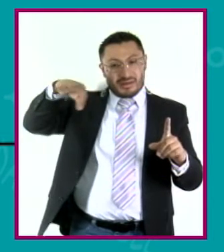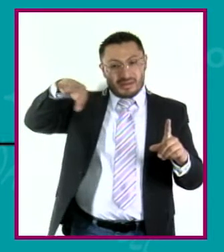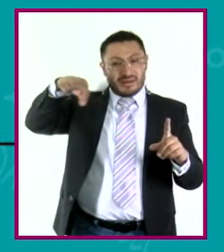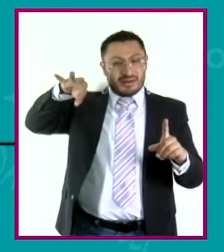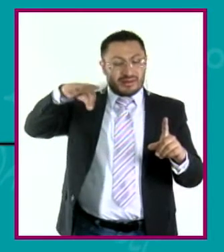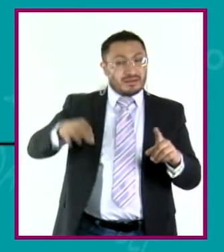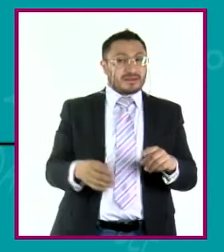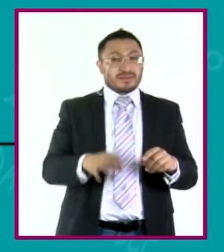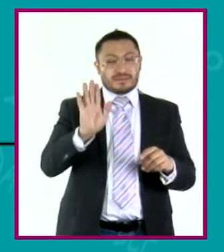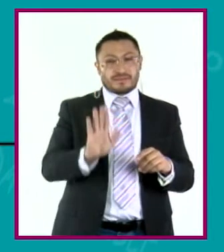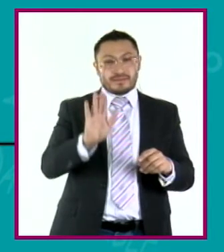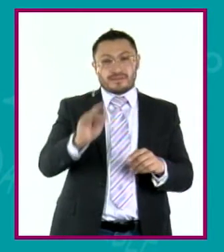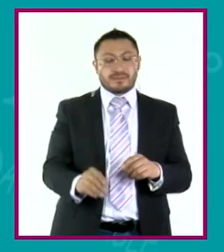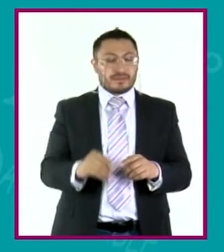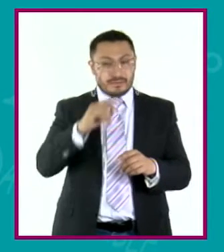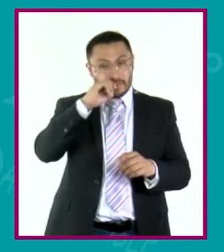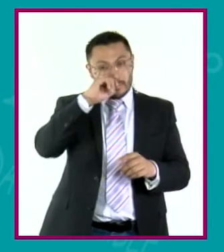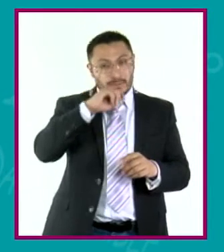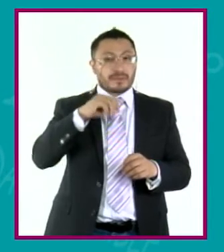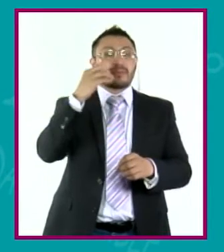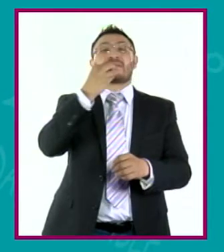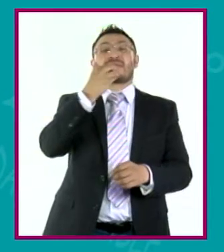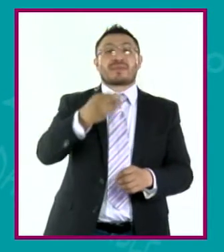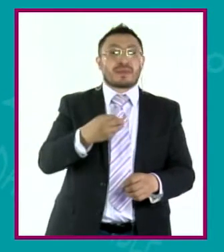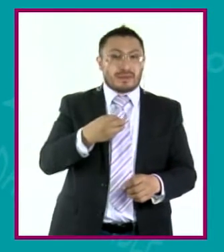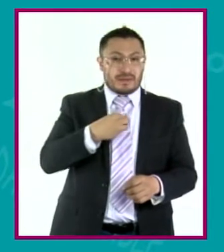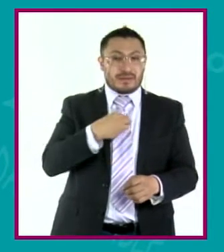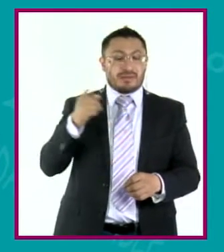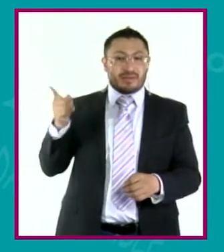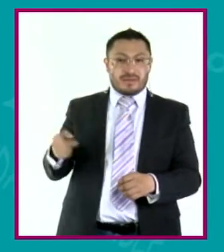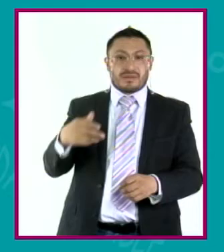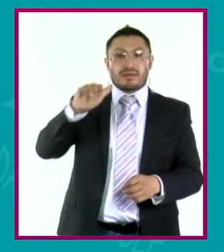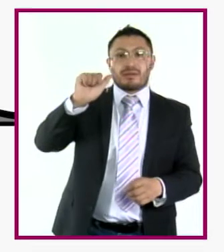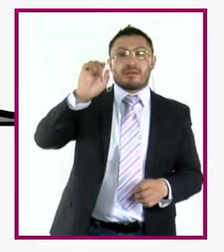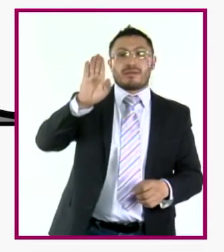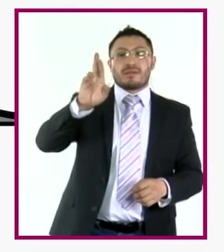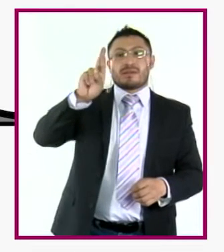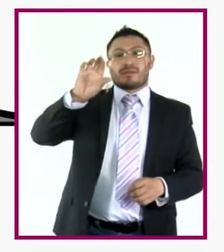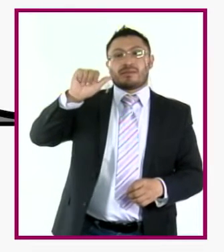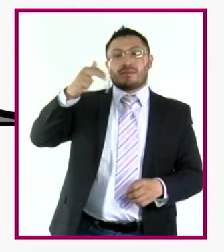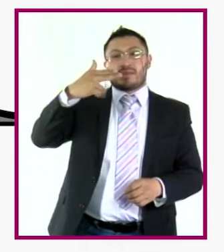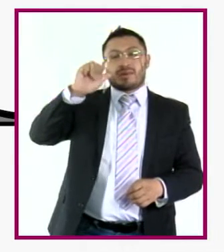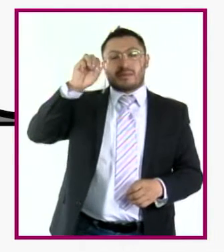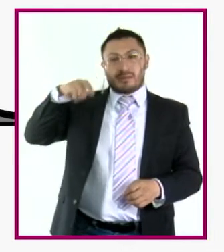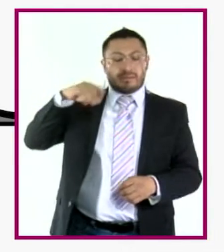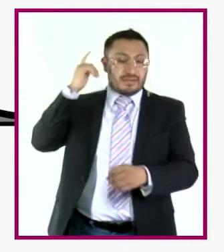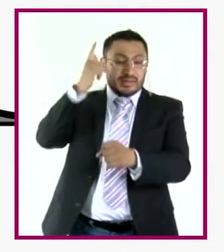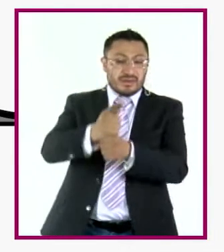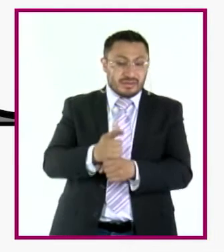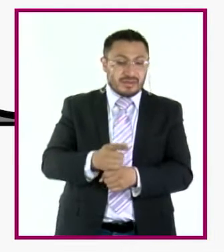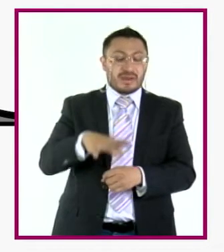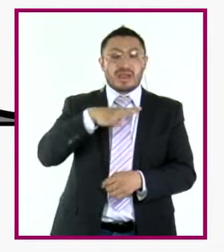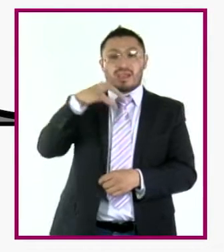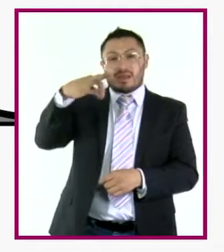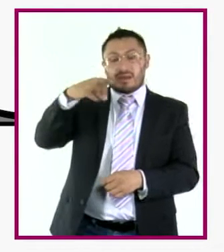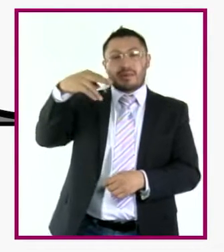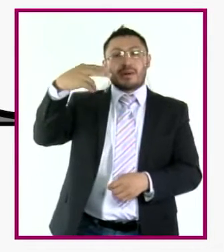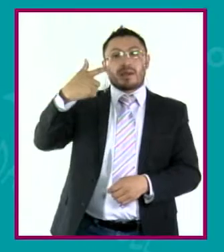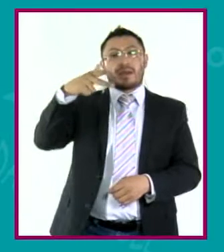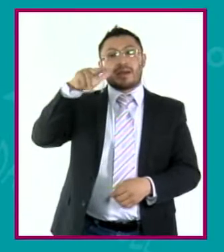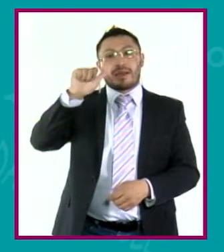pesar de haber sido descubierta por el matemático Abraham de Maghul, desde entonces lleva el nombre de campana de Gauss.